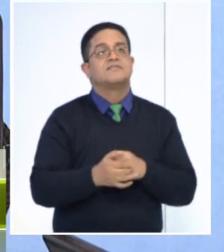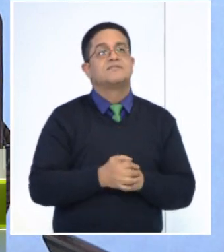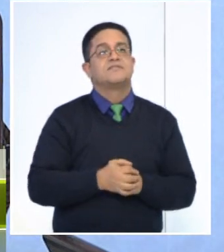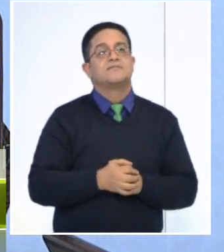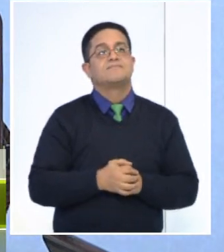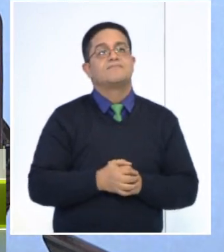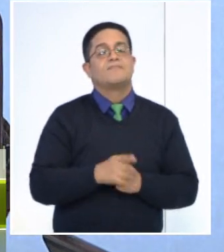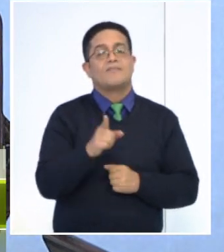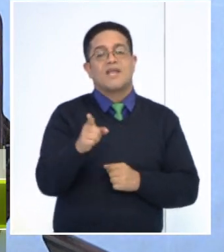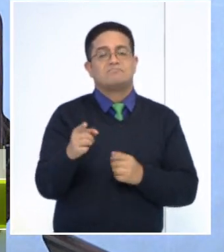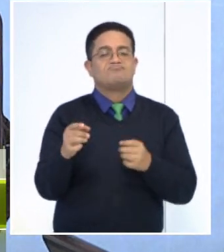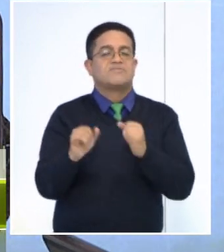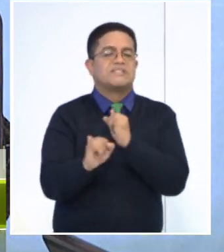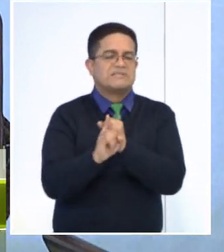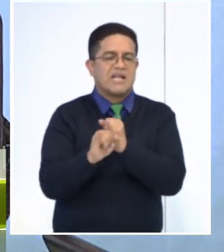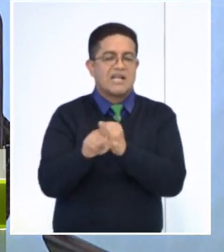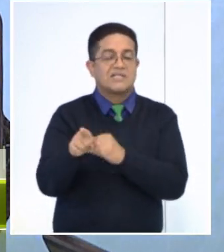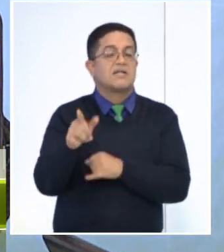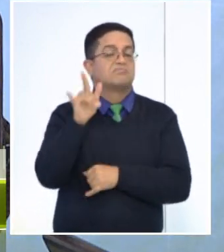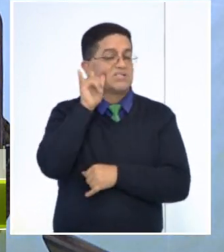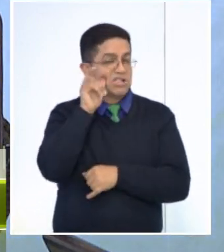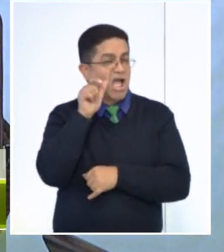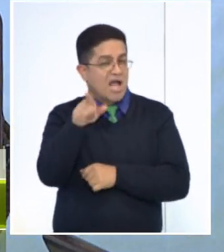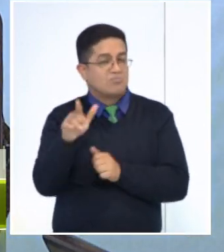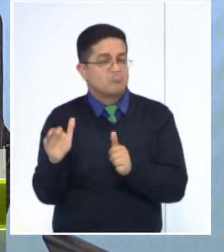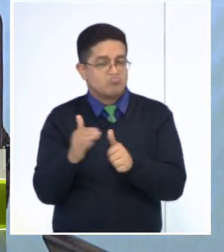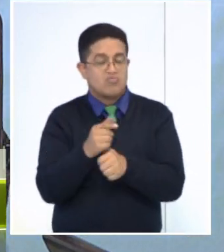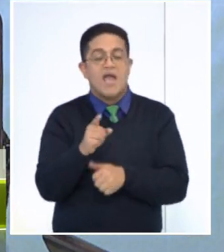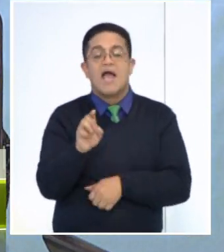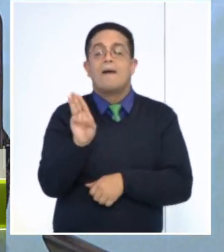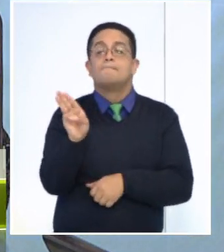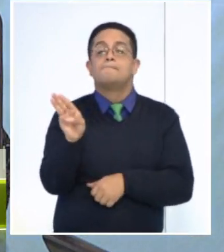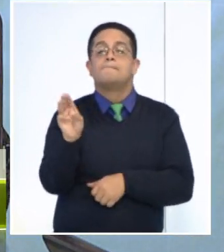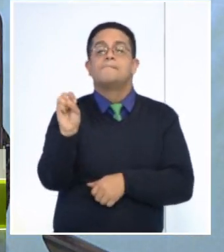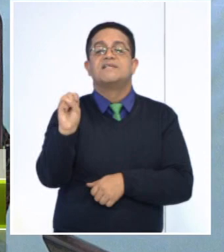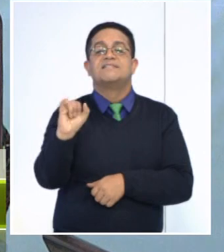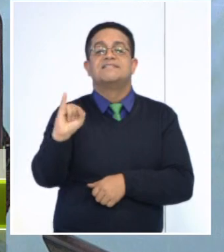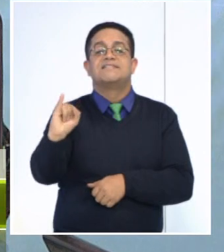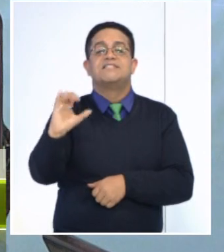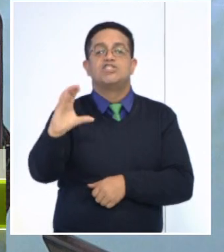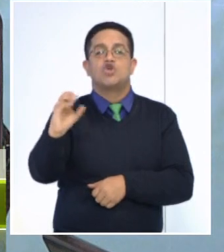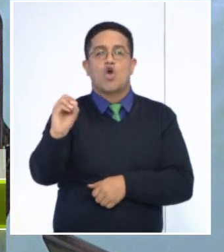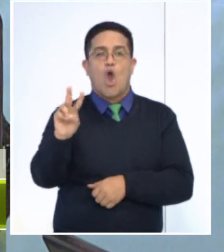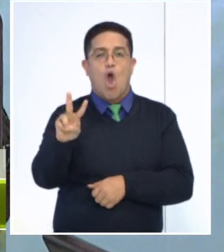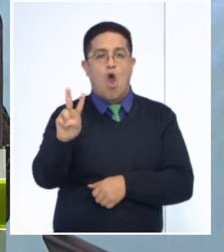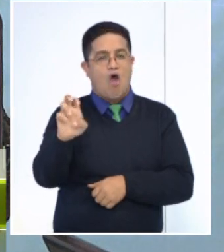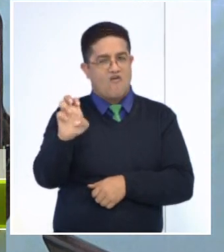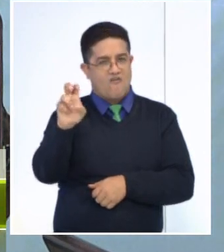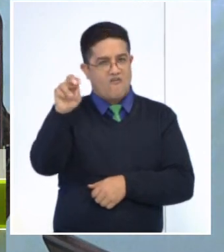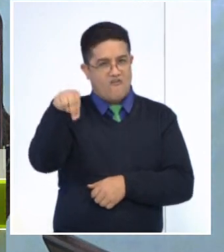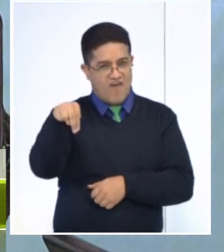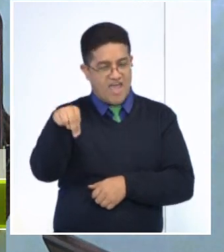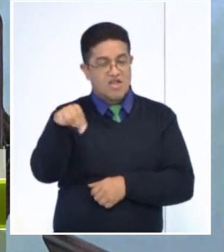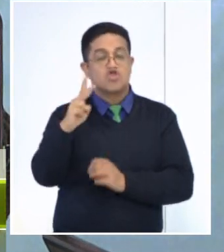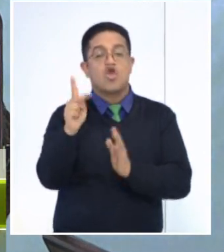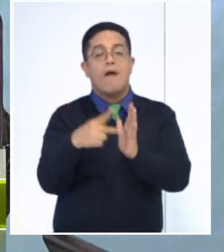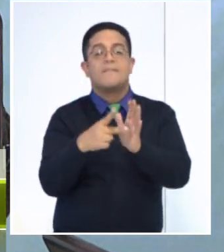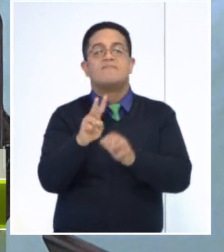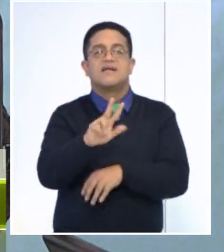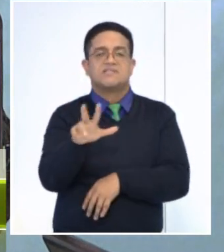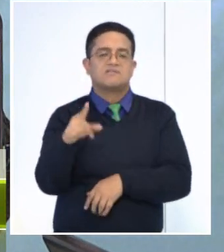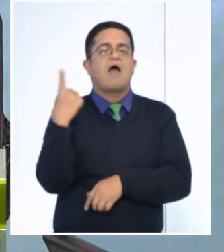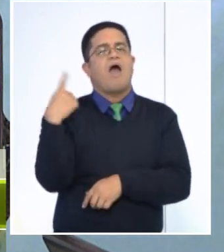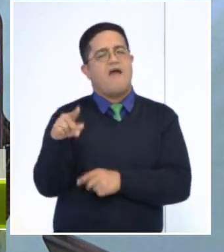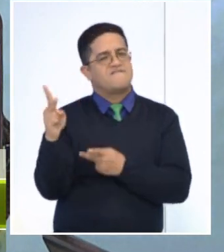.com o a través del Instagram que es psicoben2023. Va a haber invitados tanto nacionales como